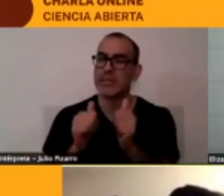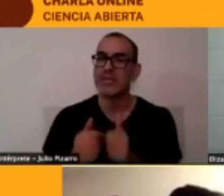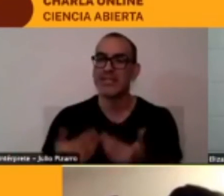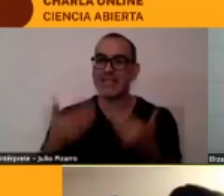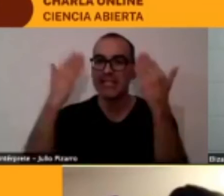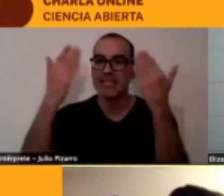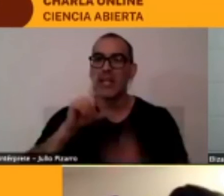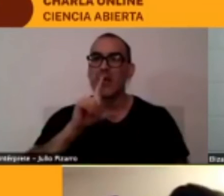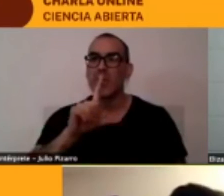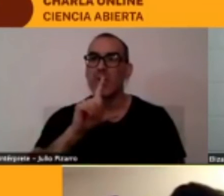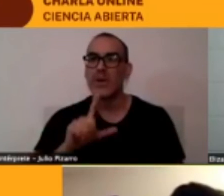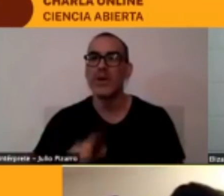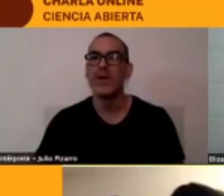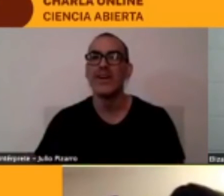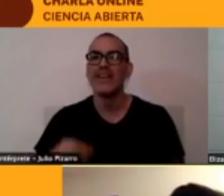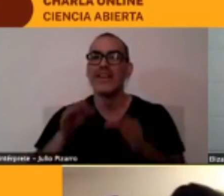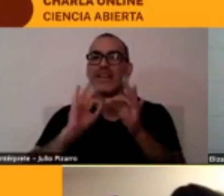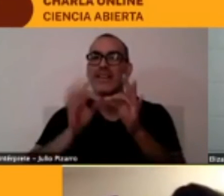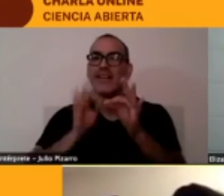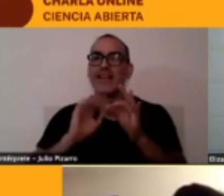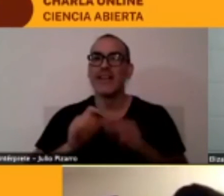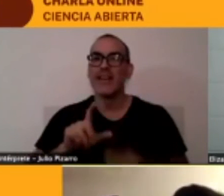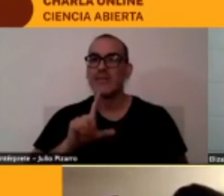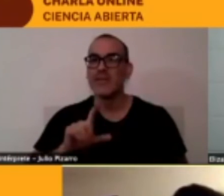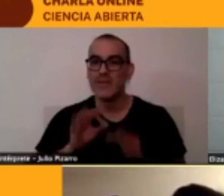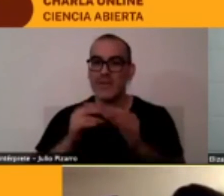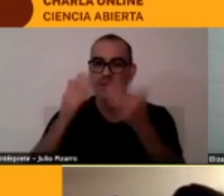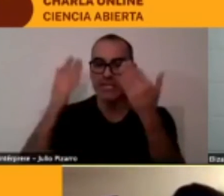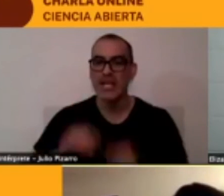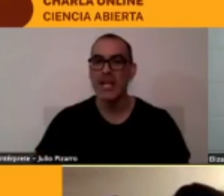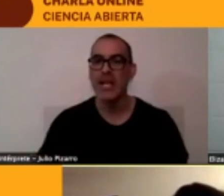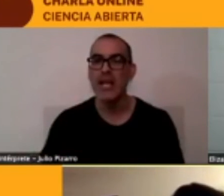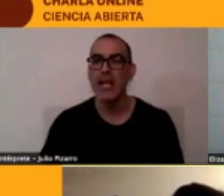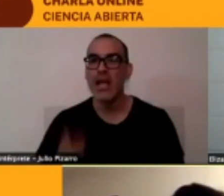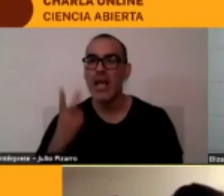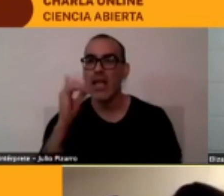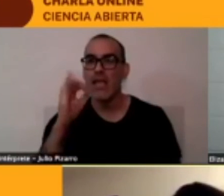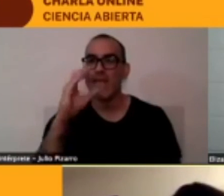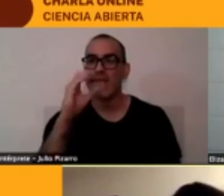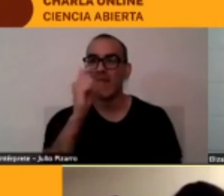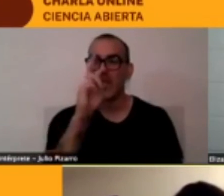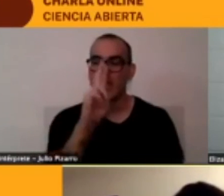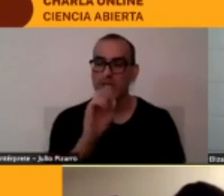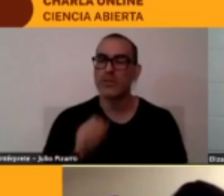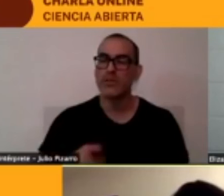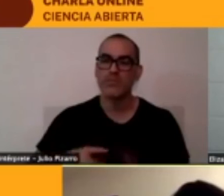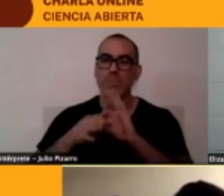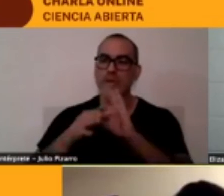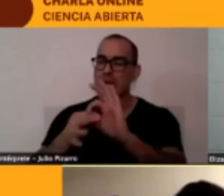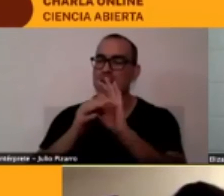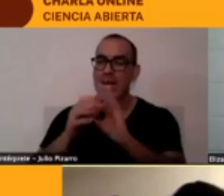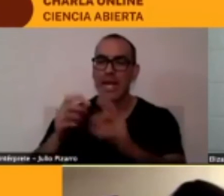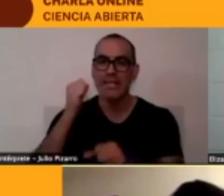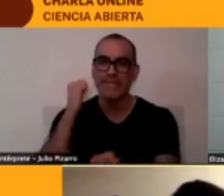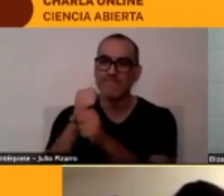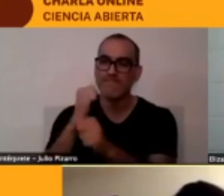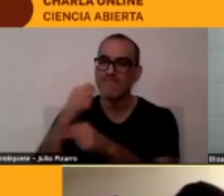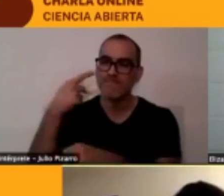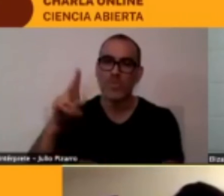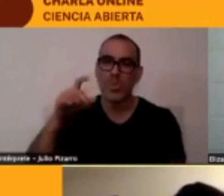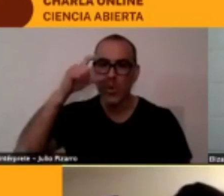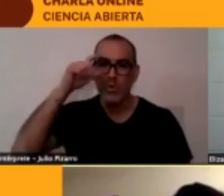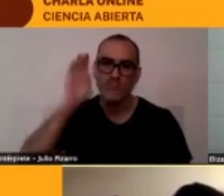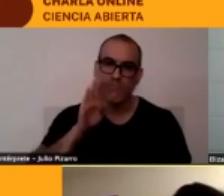intérprete Víctor Munita Fritis dice gracias por el trabajo que realiza Celi Saber un honor y orgullo escuchar lo que